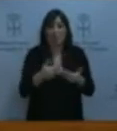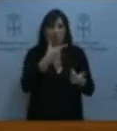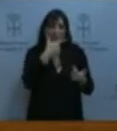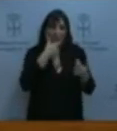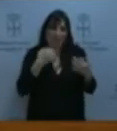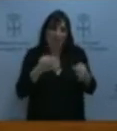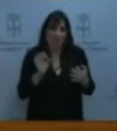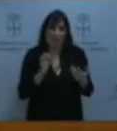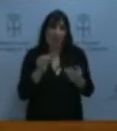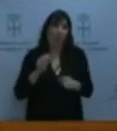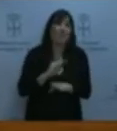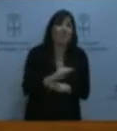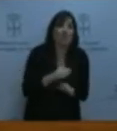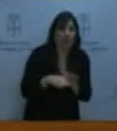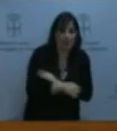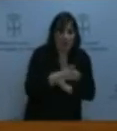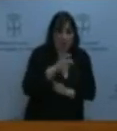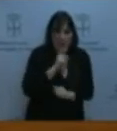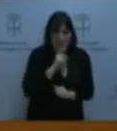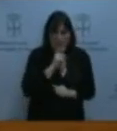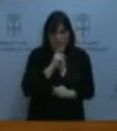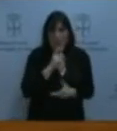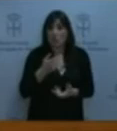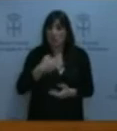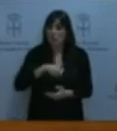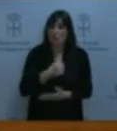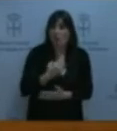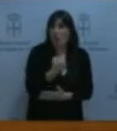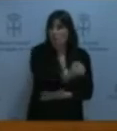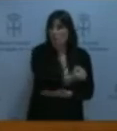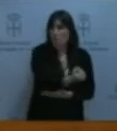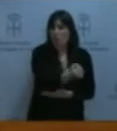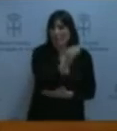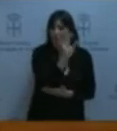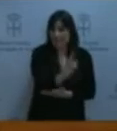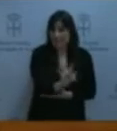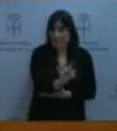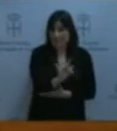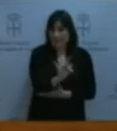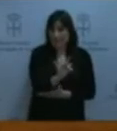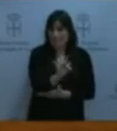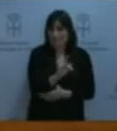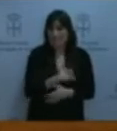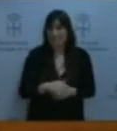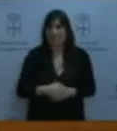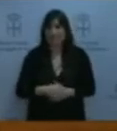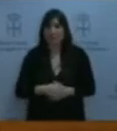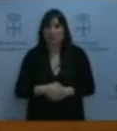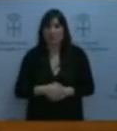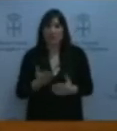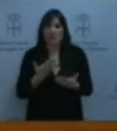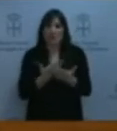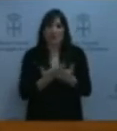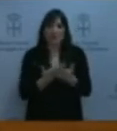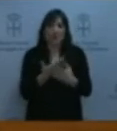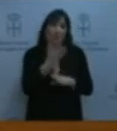a apoyar esta moción que ustedes presentan porque nos parece